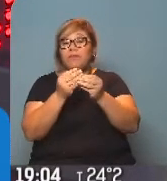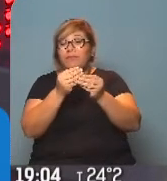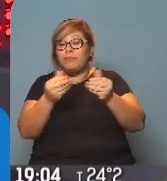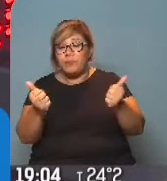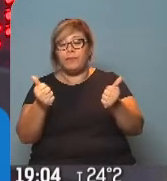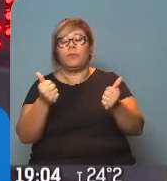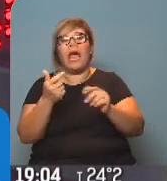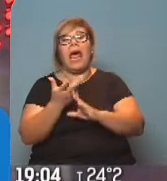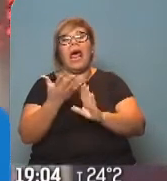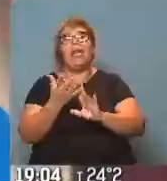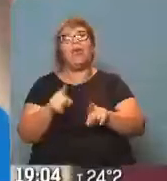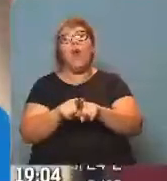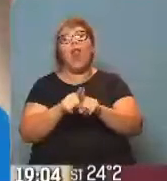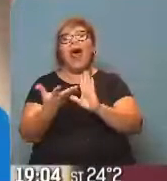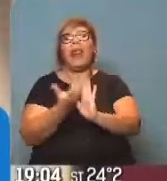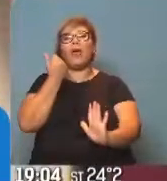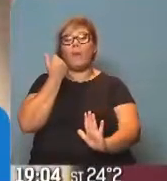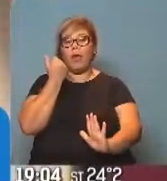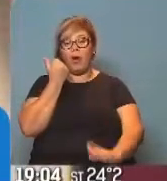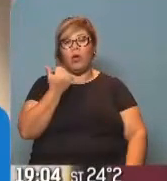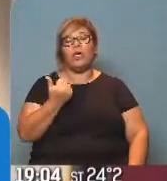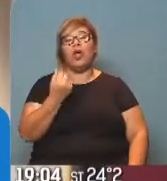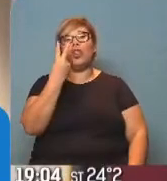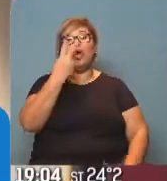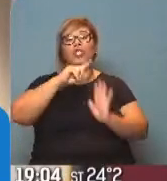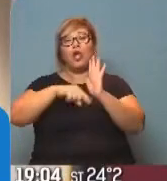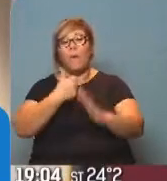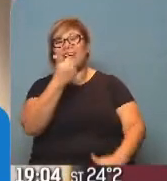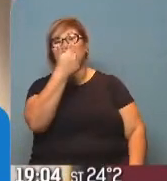una ganancia del 2,63%.